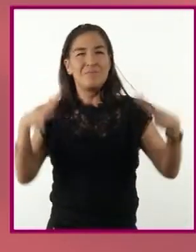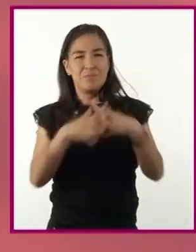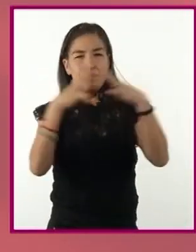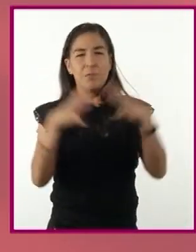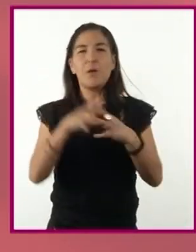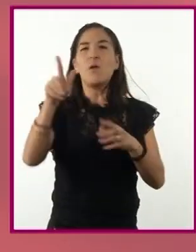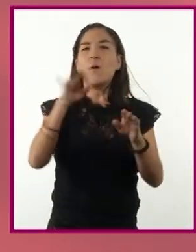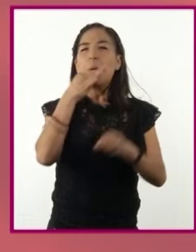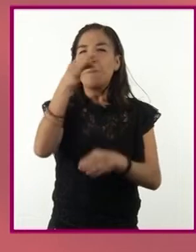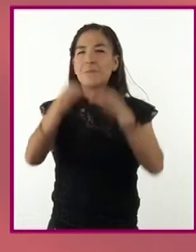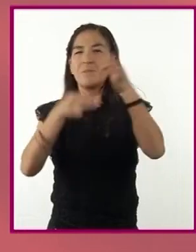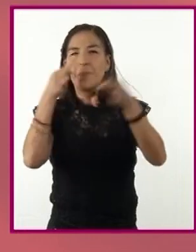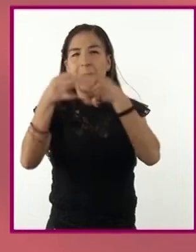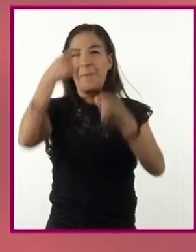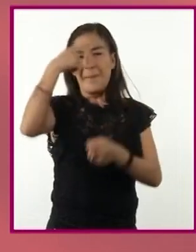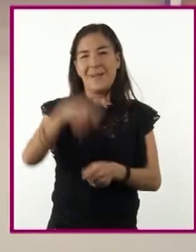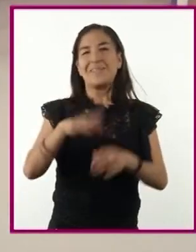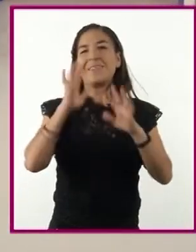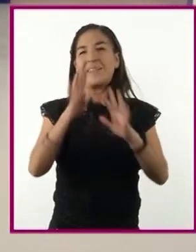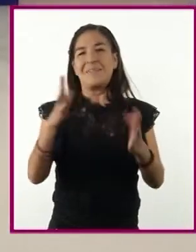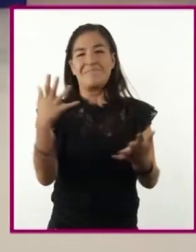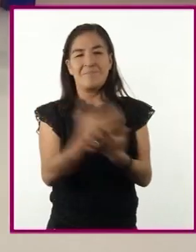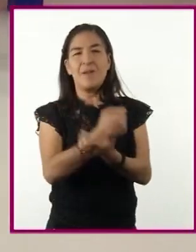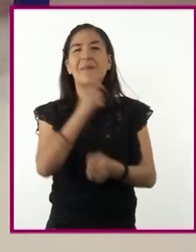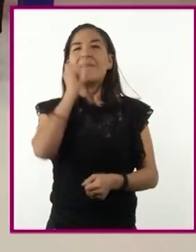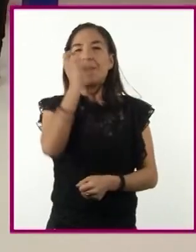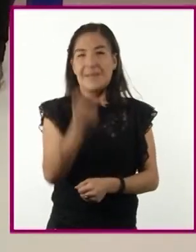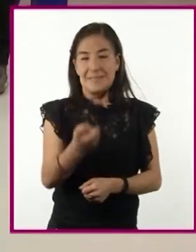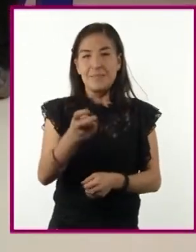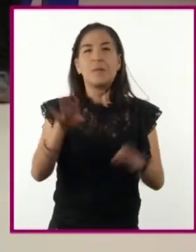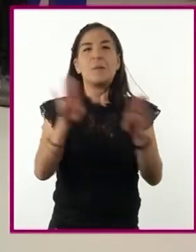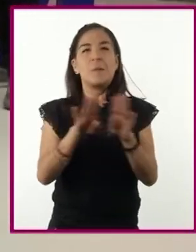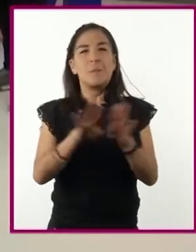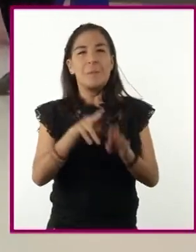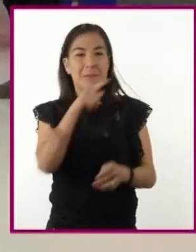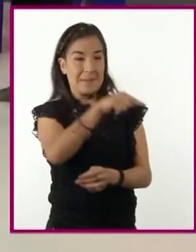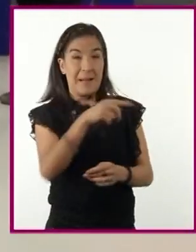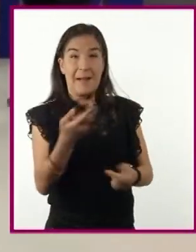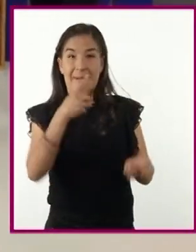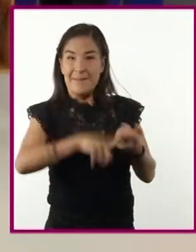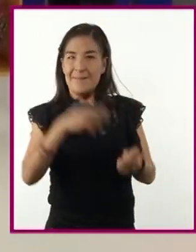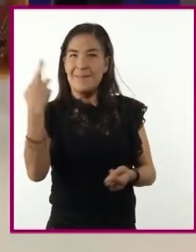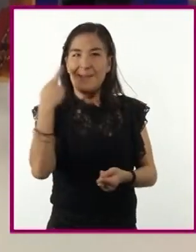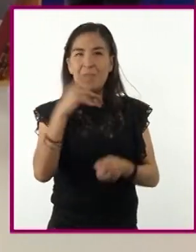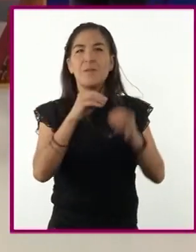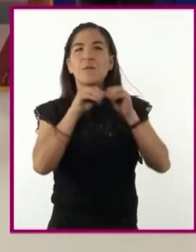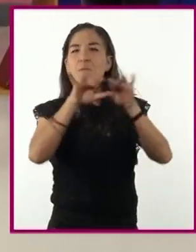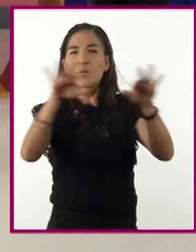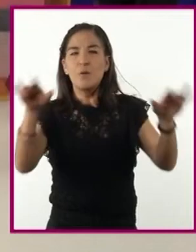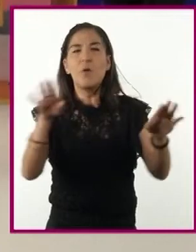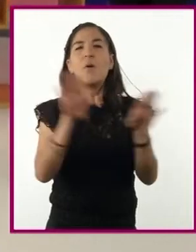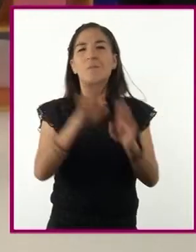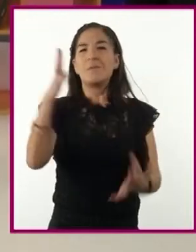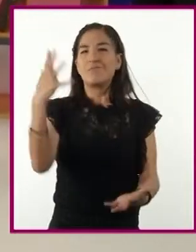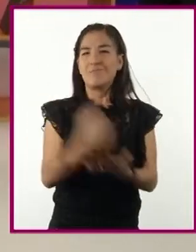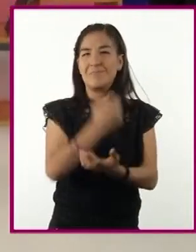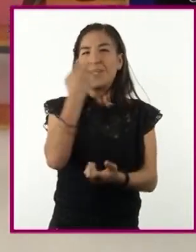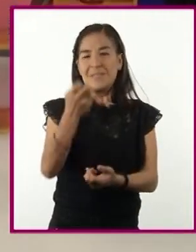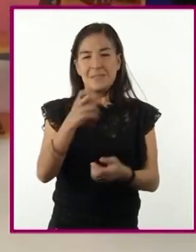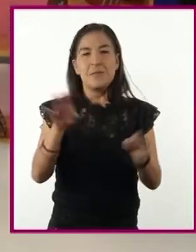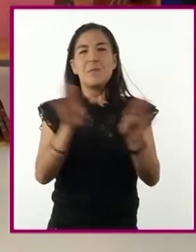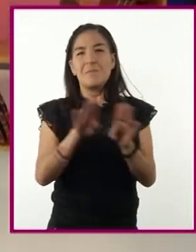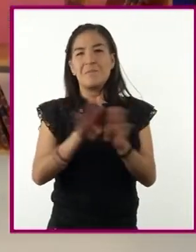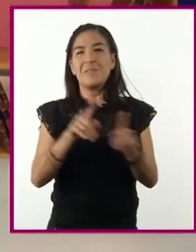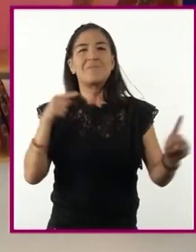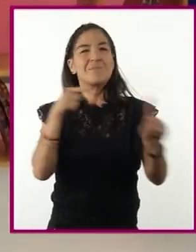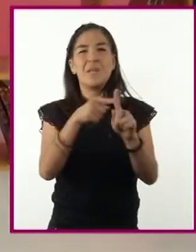eficaz para lograr sus propósitos. Fue así como valiéndose de las transmisiones de radio, lograron conseguir varios de sus